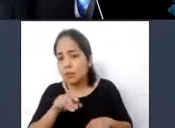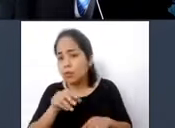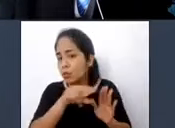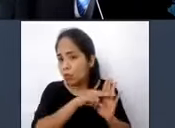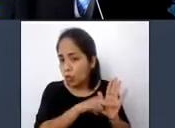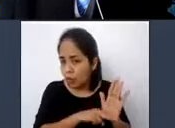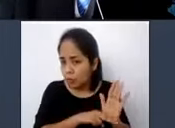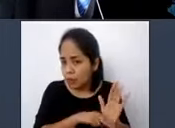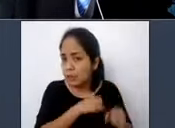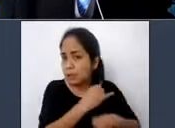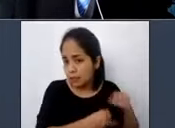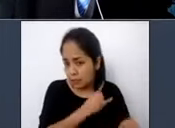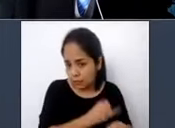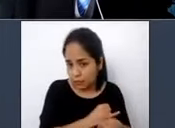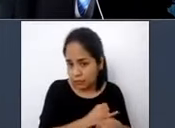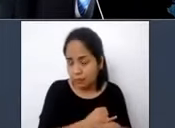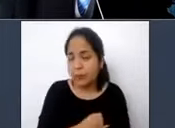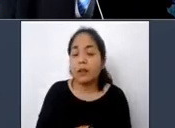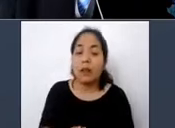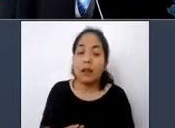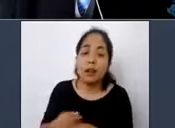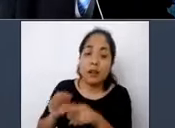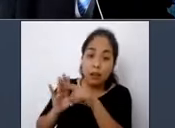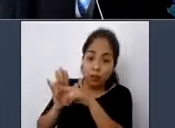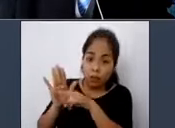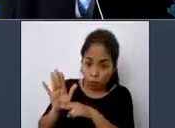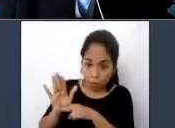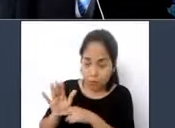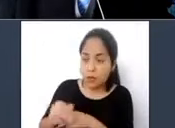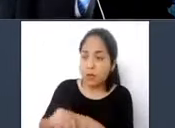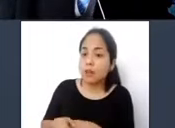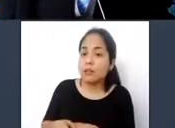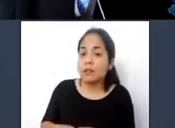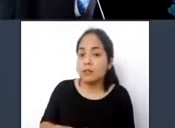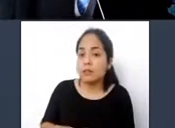norma técnica A-120 se llamaba hasta el año pasado